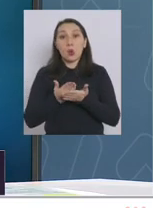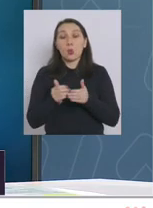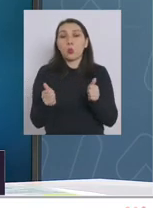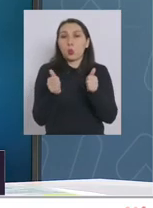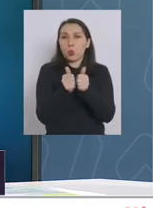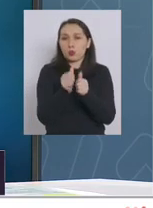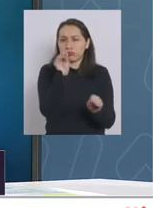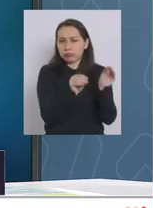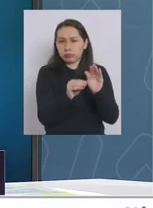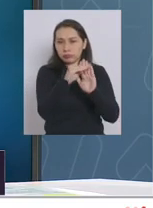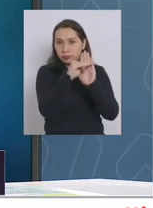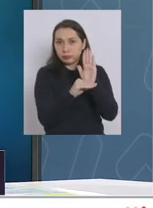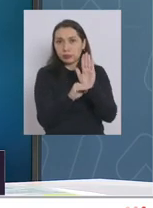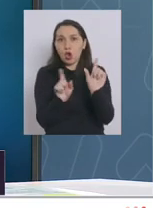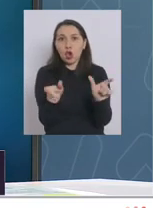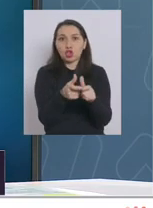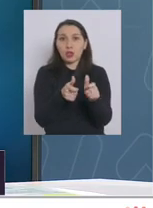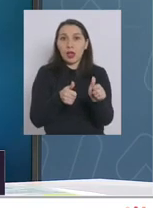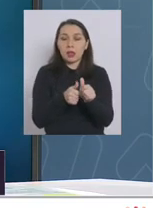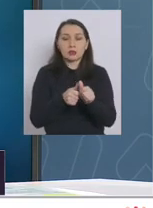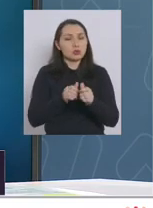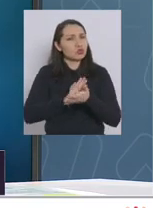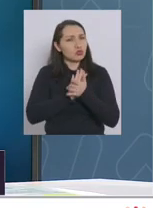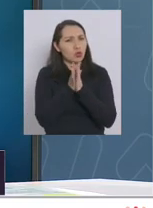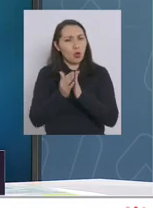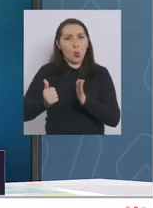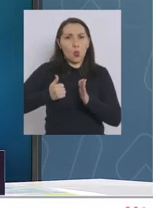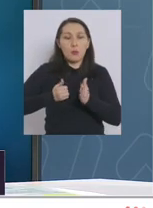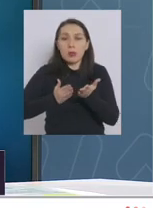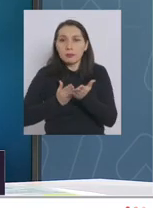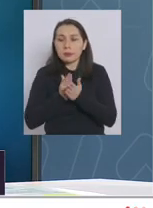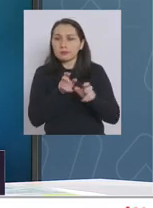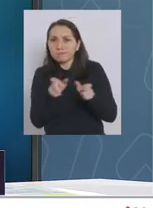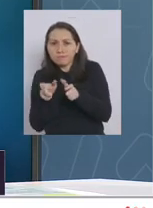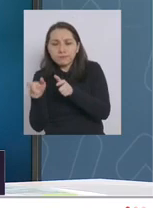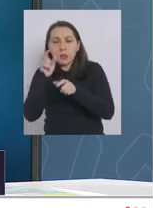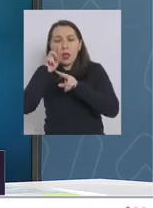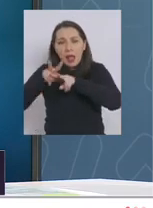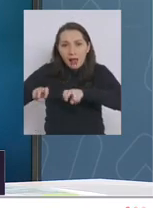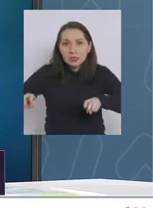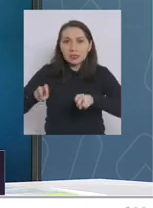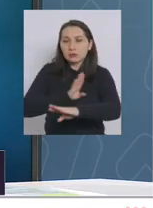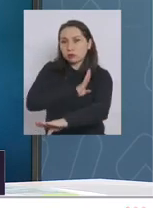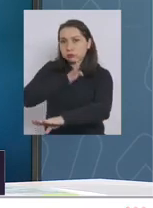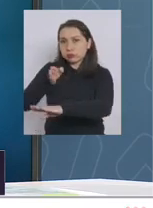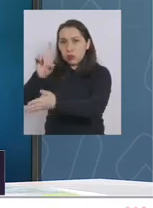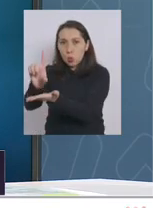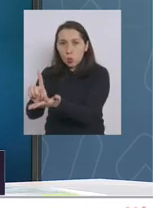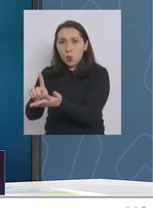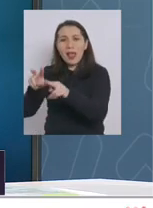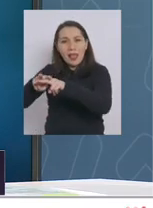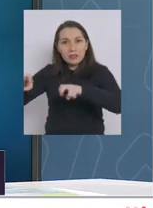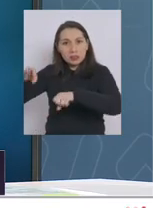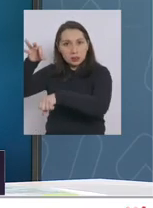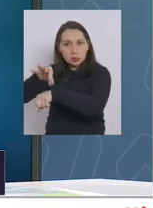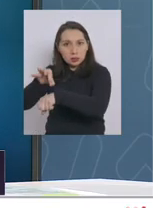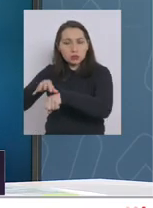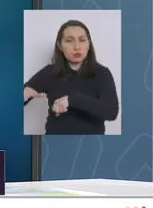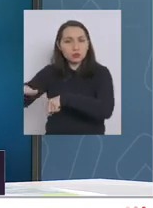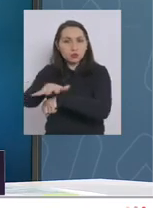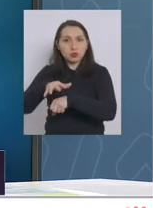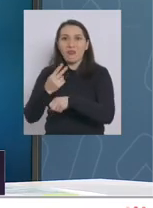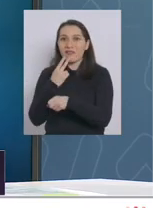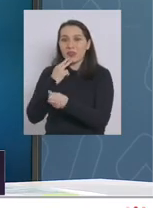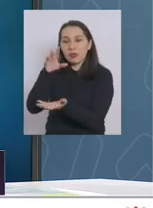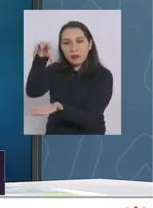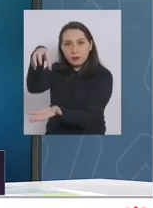con el Consejo Asesor, se activó todo el protocolo de investigación en terreno, investigación epidemiológica en terreno en toda la